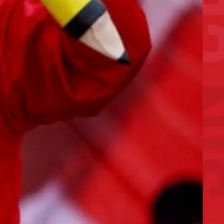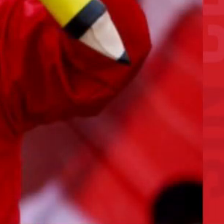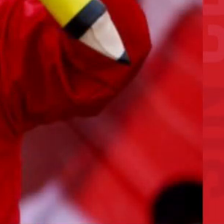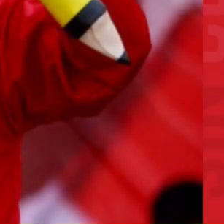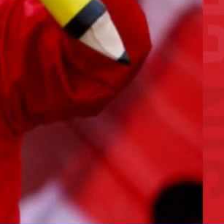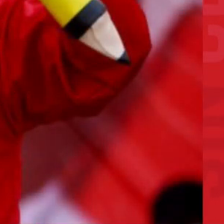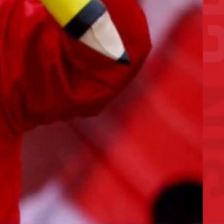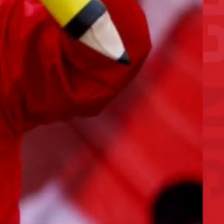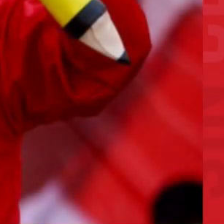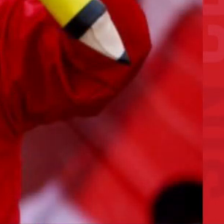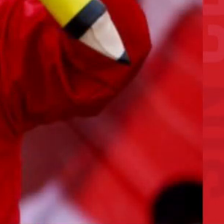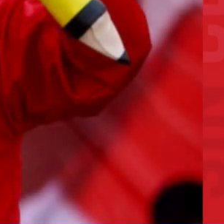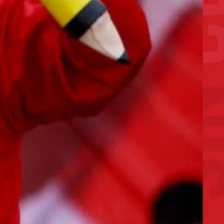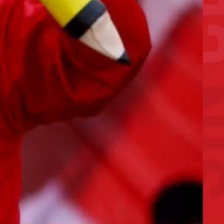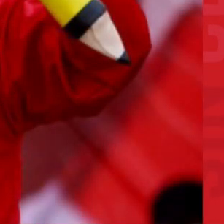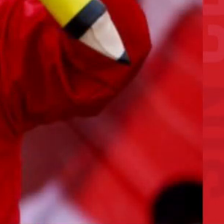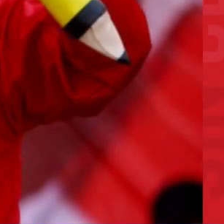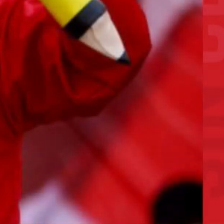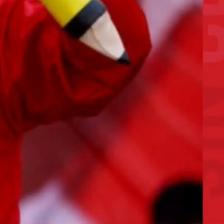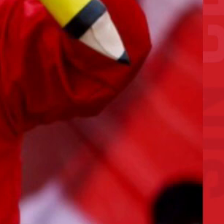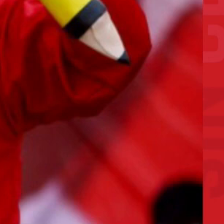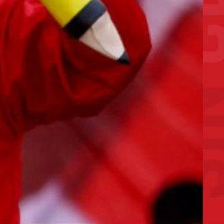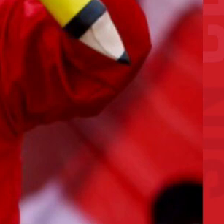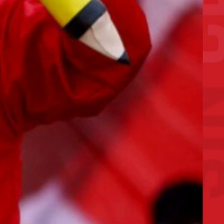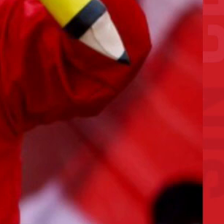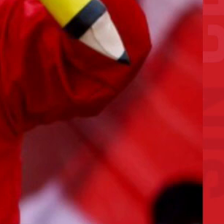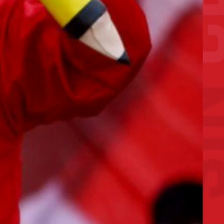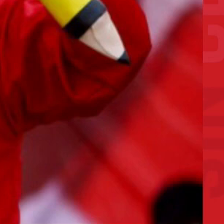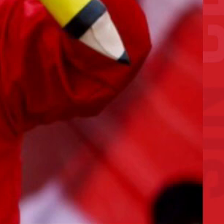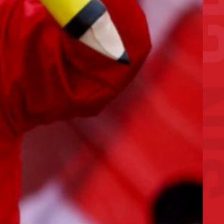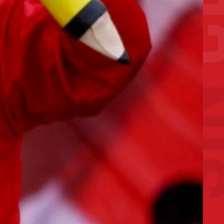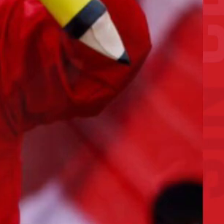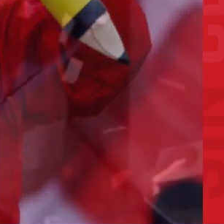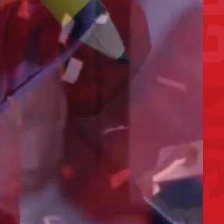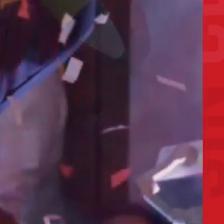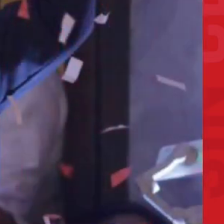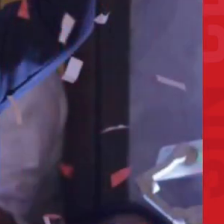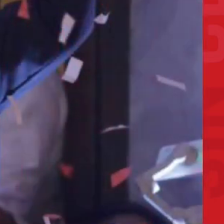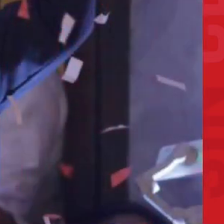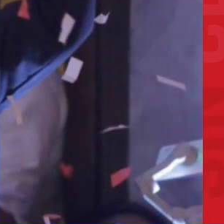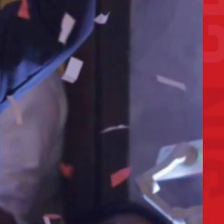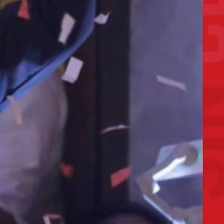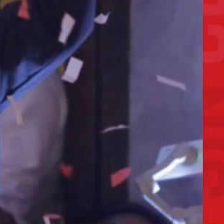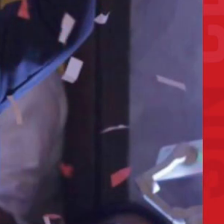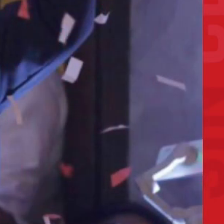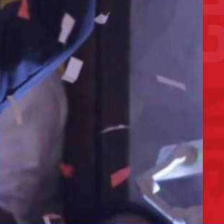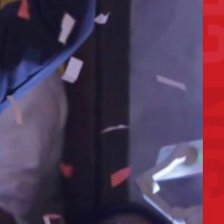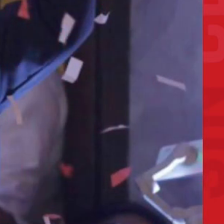cuando dice que el presidente Castillo y los hermanos peruanos no están solos.